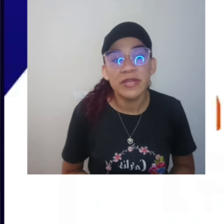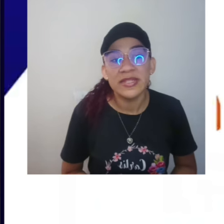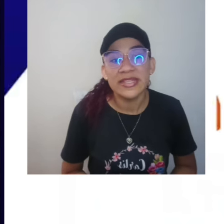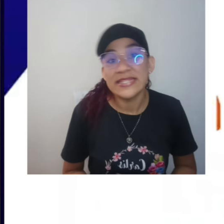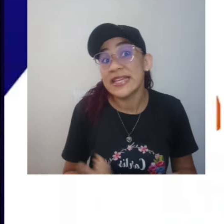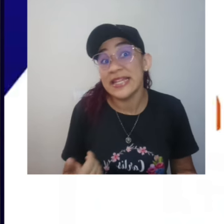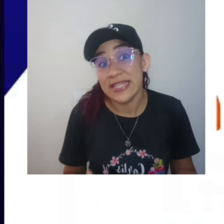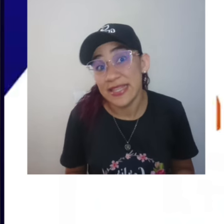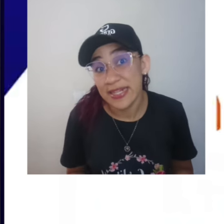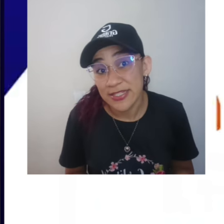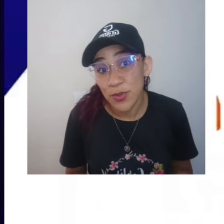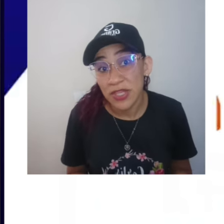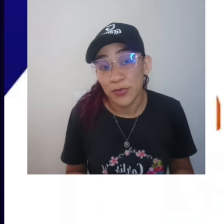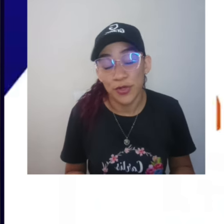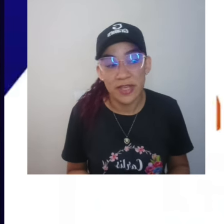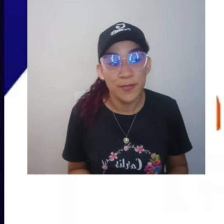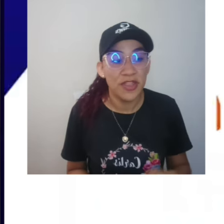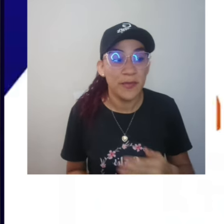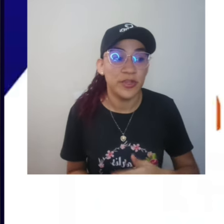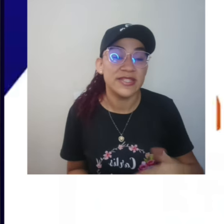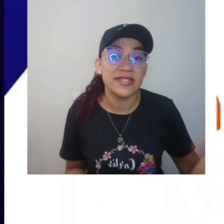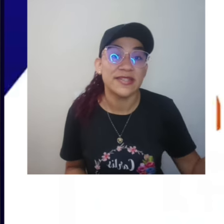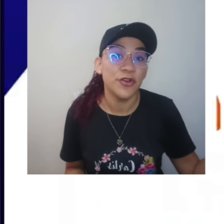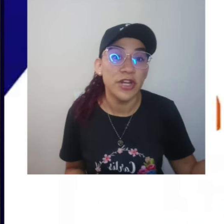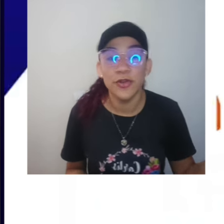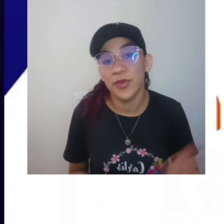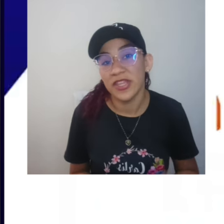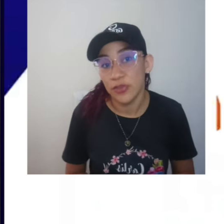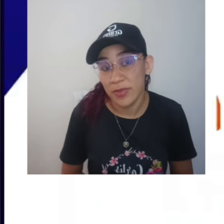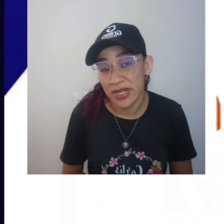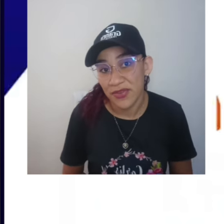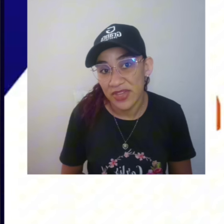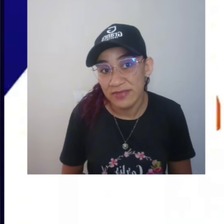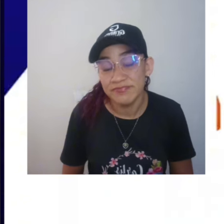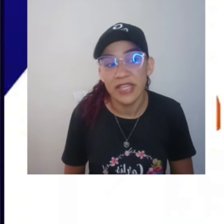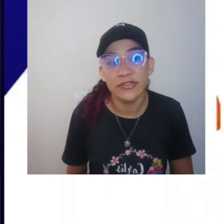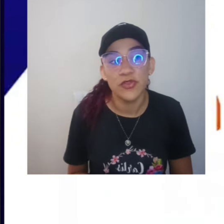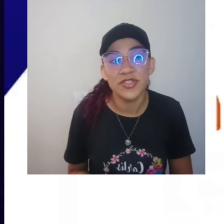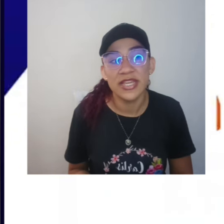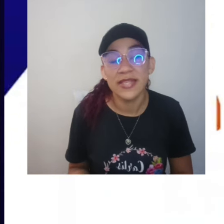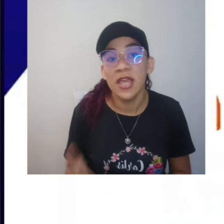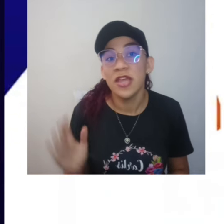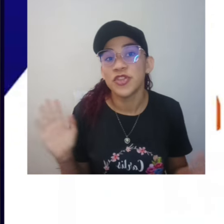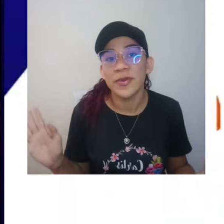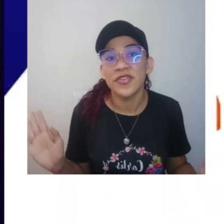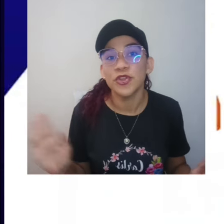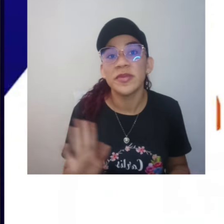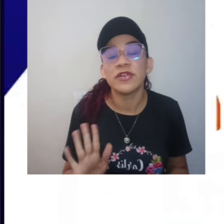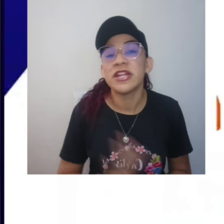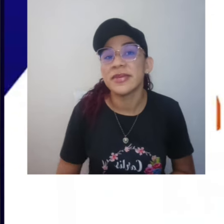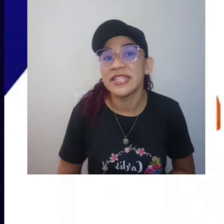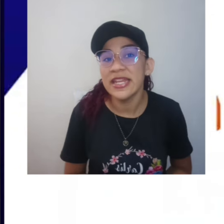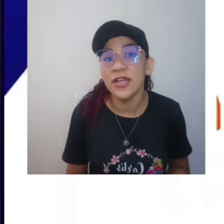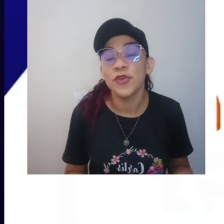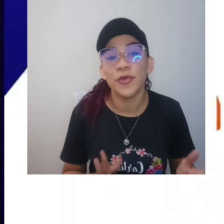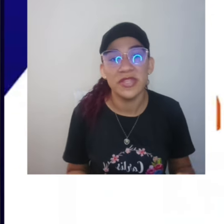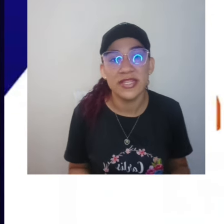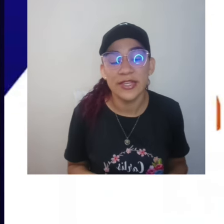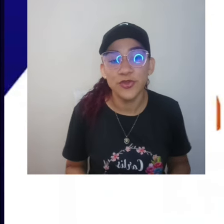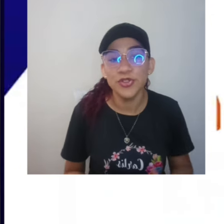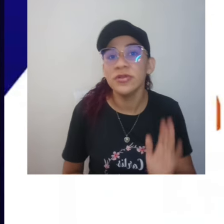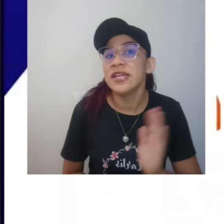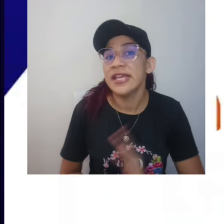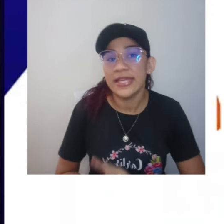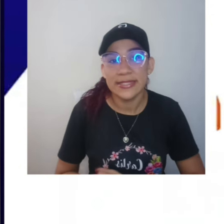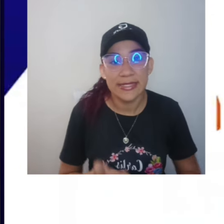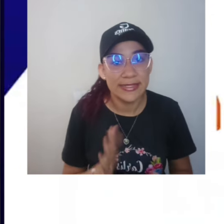Otros también dicen que le quitan el sueño. Por ejemplo, después de ciertas horas no pueden tomar café. Entonces, yo prefiero tomarlo en la mañana, con mi